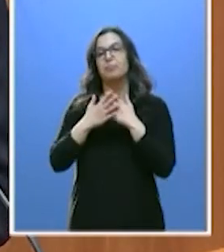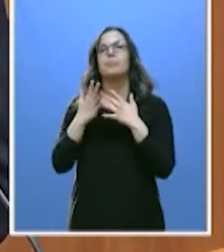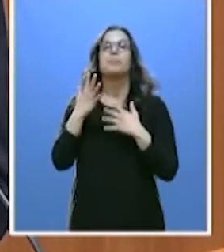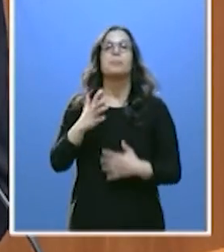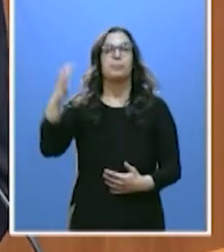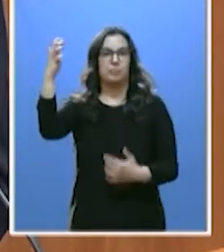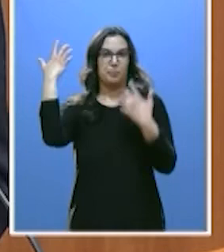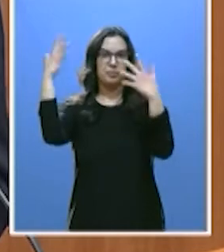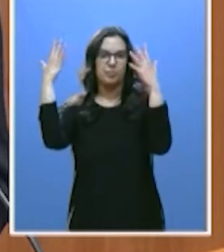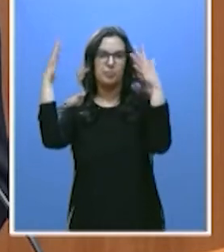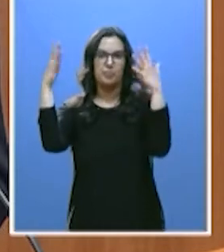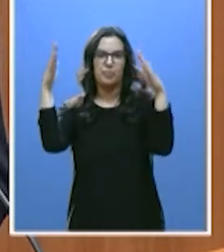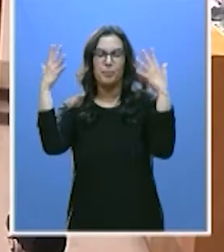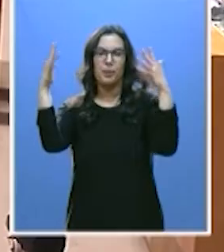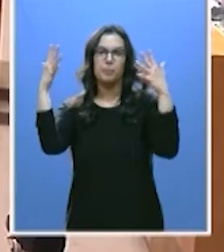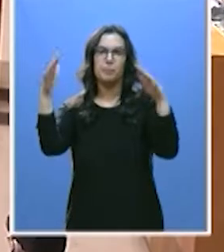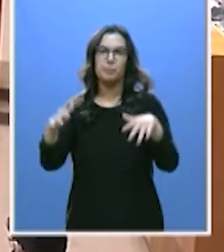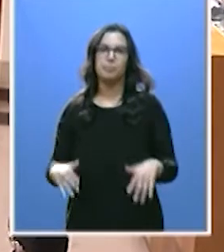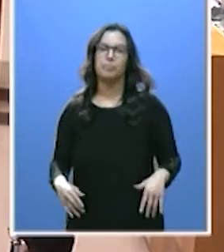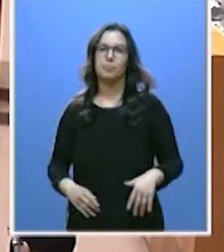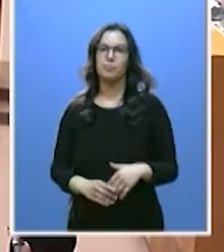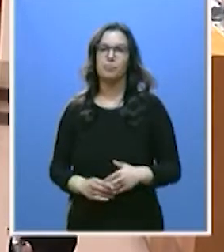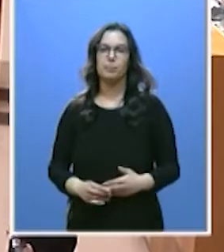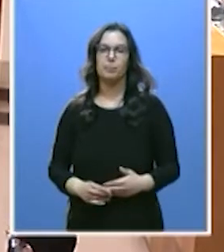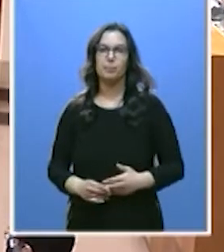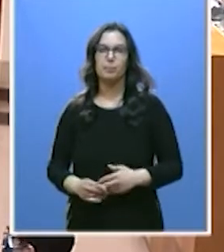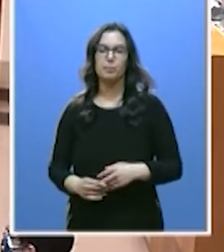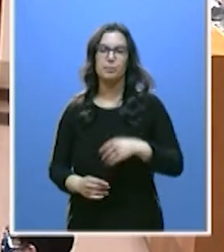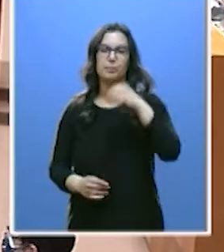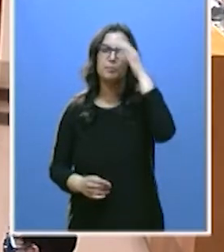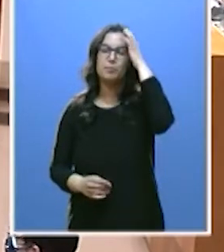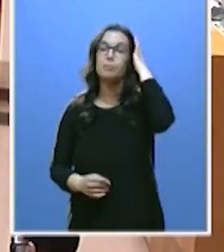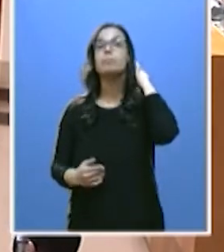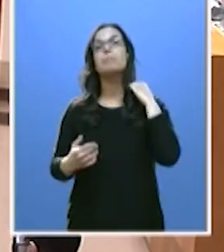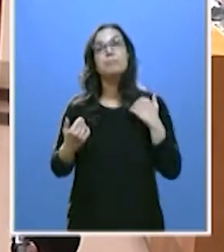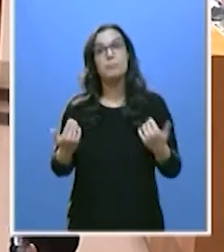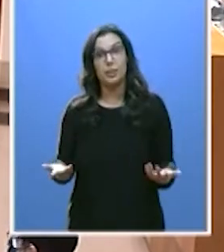señorías,